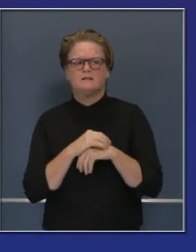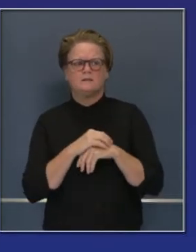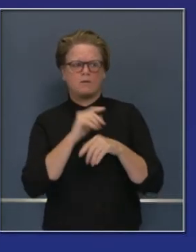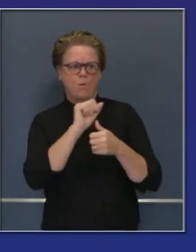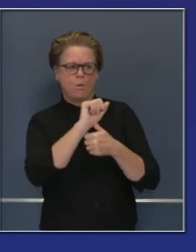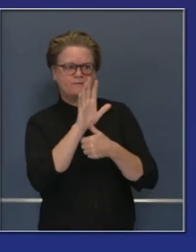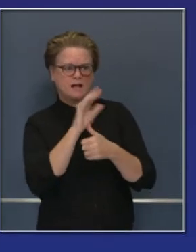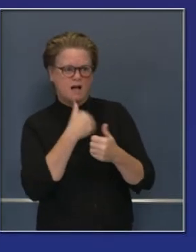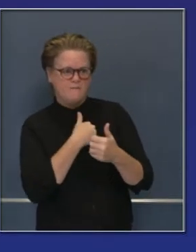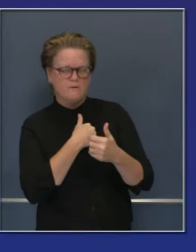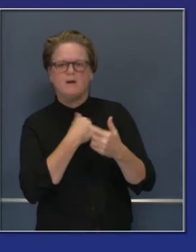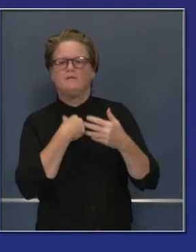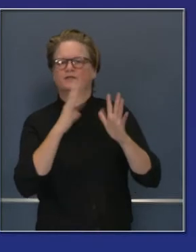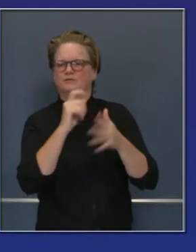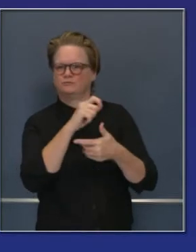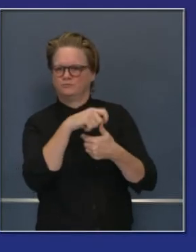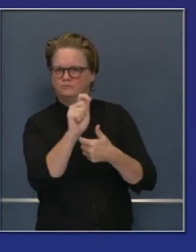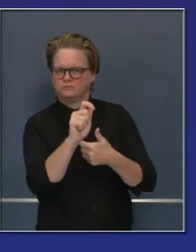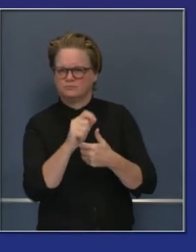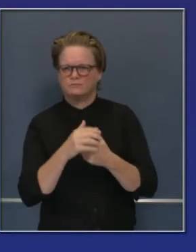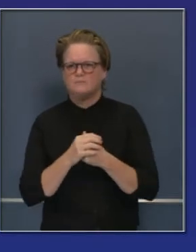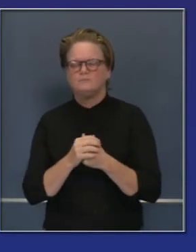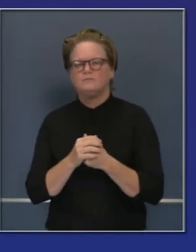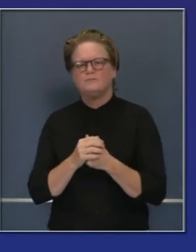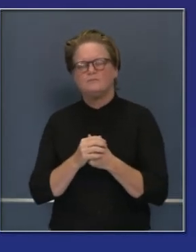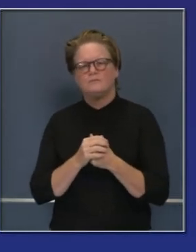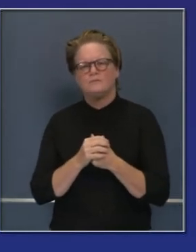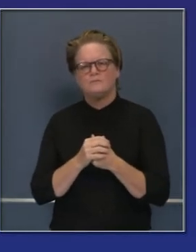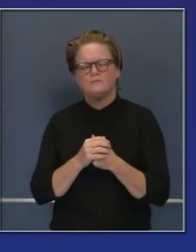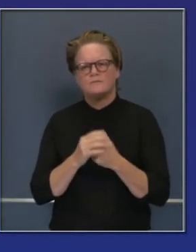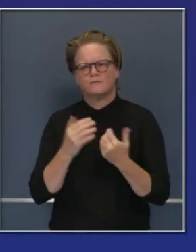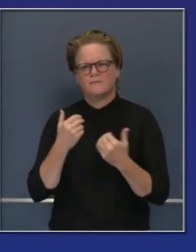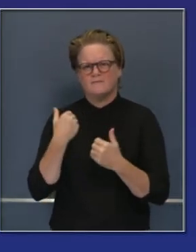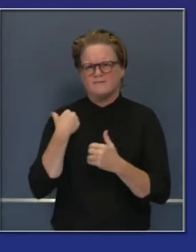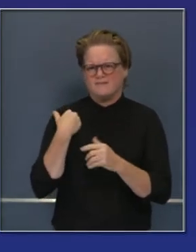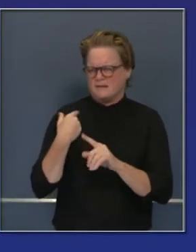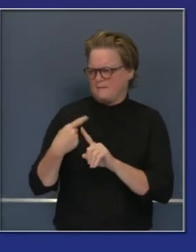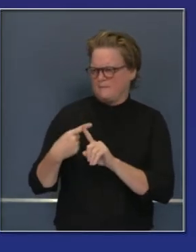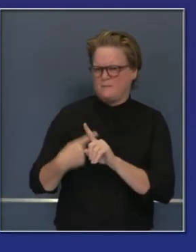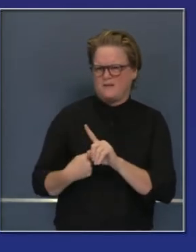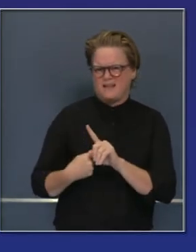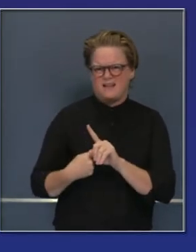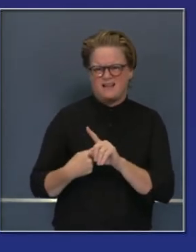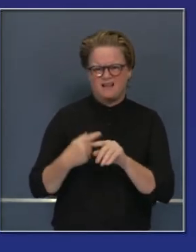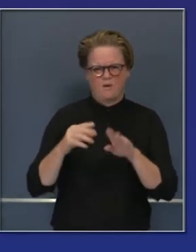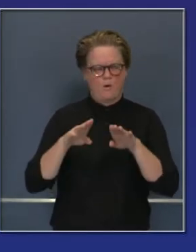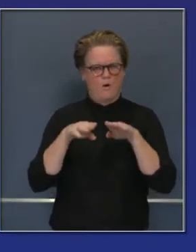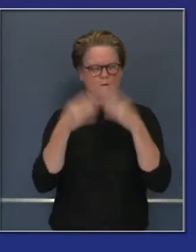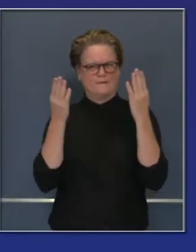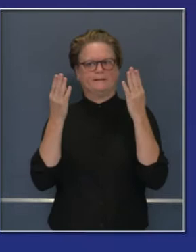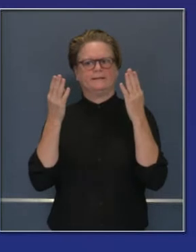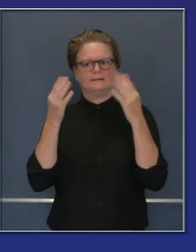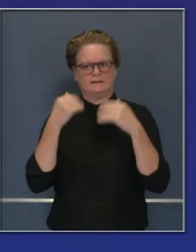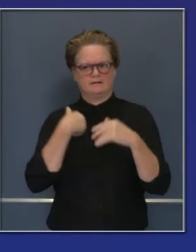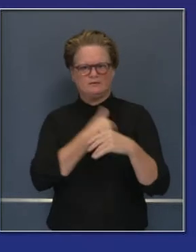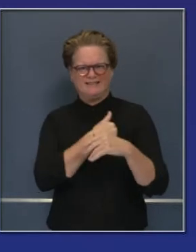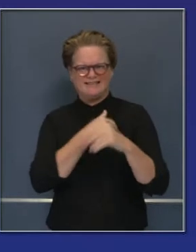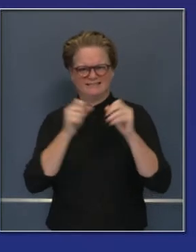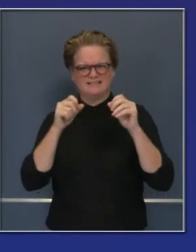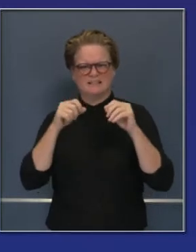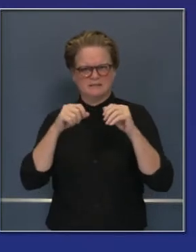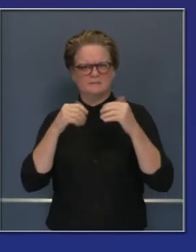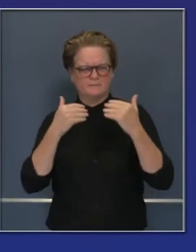Porque a veces no estamos donde deberíamos estar. Y por eso es que abrimos ese nuevo laboratorio en el estado que nos permitirá